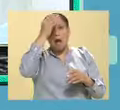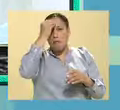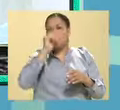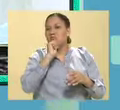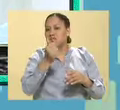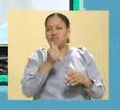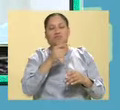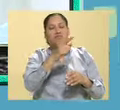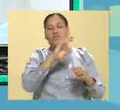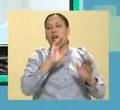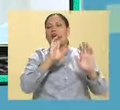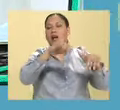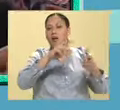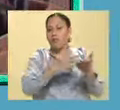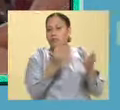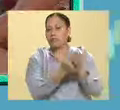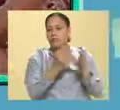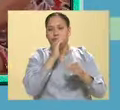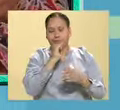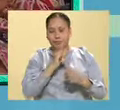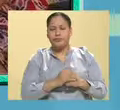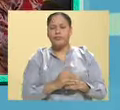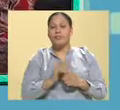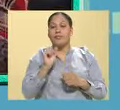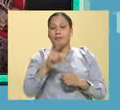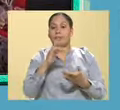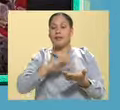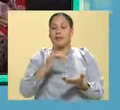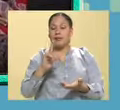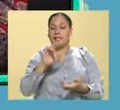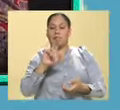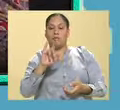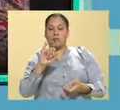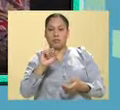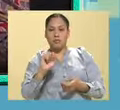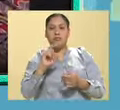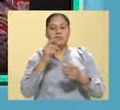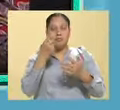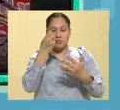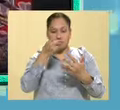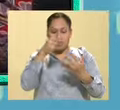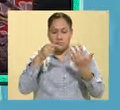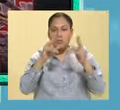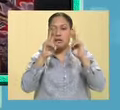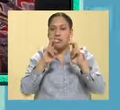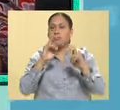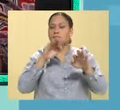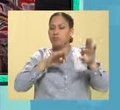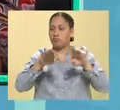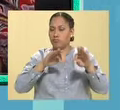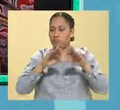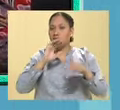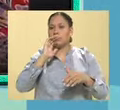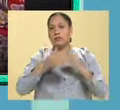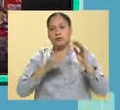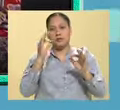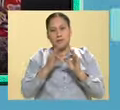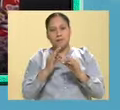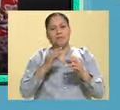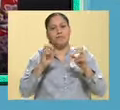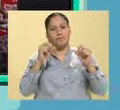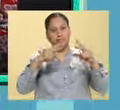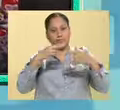tiempo indeterminado. Muchas gracias, Luis. Pues es como concluimos este tema de trabajo de menores. Nos vemos en la siguiente.